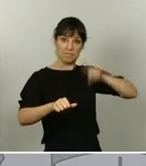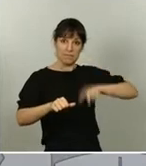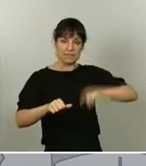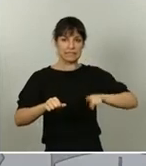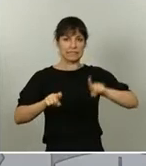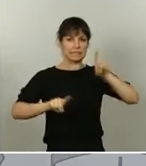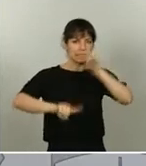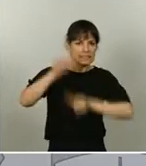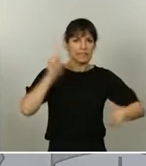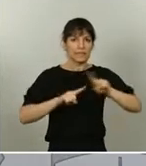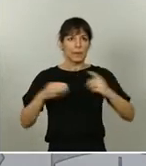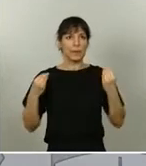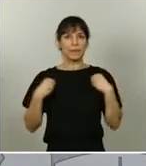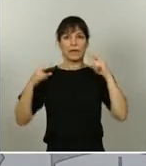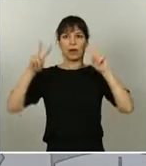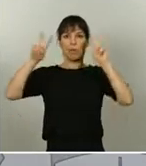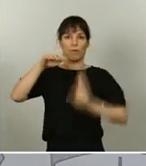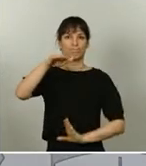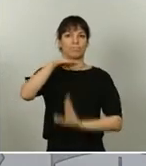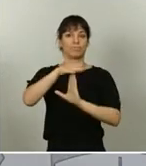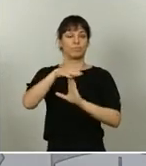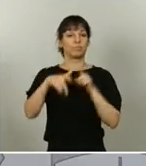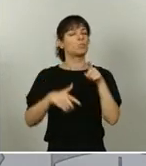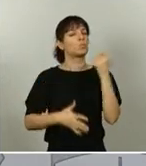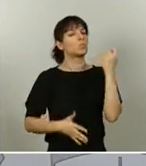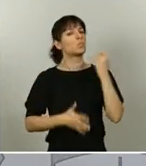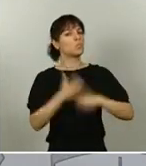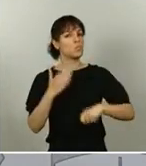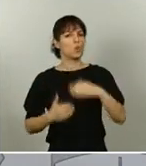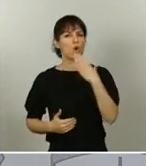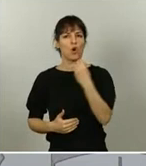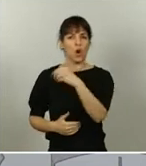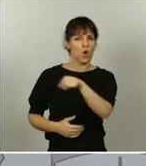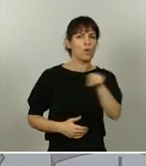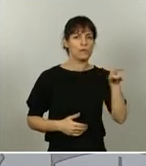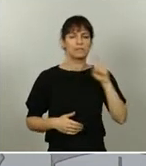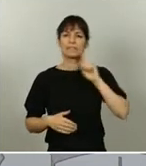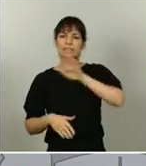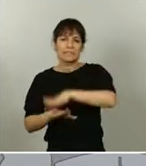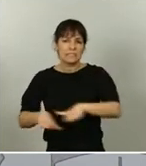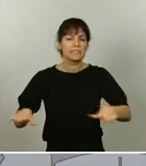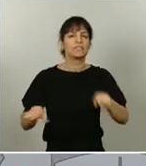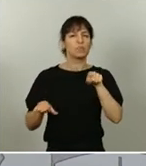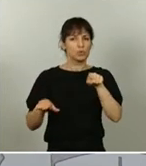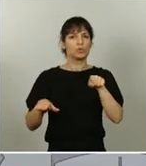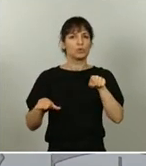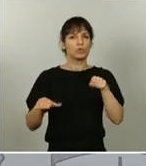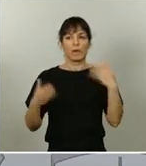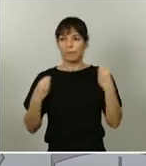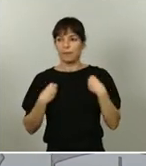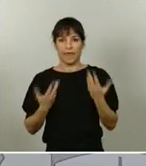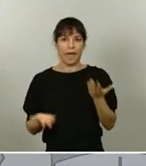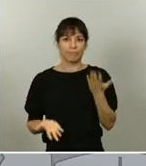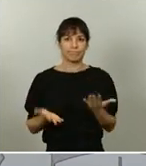detenida han sido especialmente duros para los más jóvenes, para los niños y niñas que han visto paralizadas sus vidas, su entorno